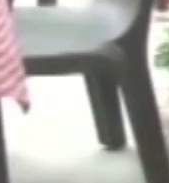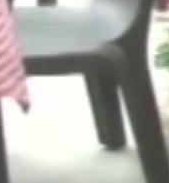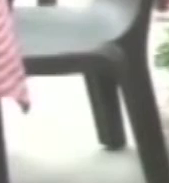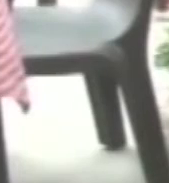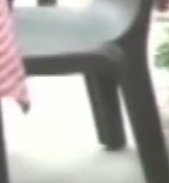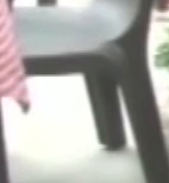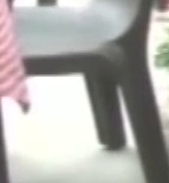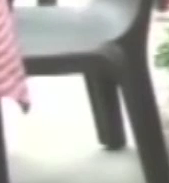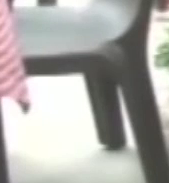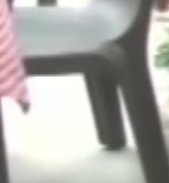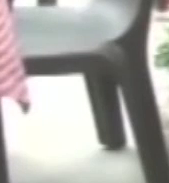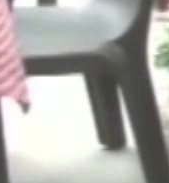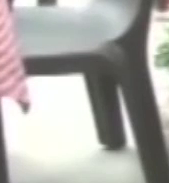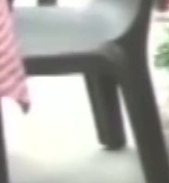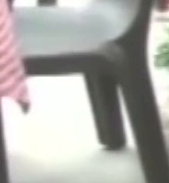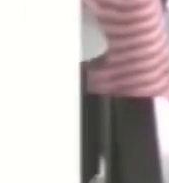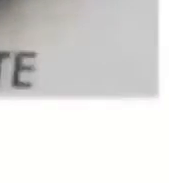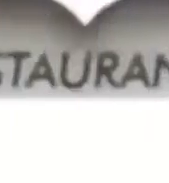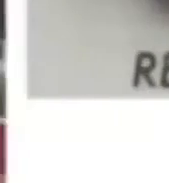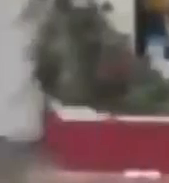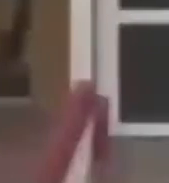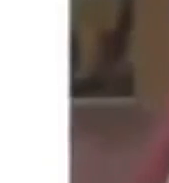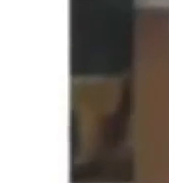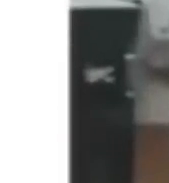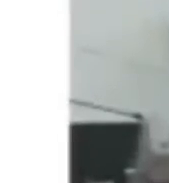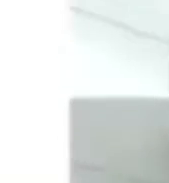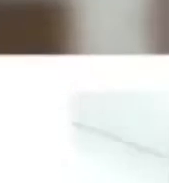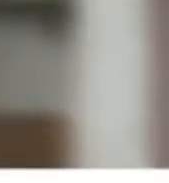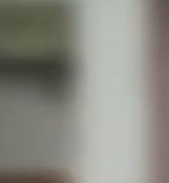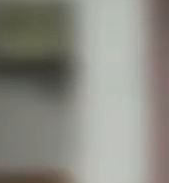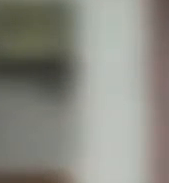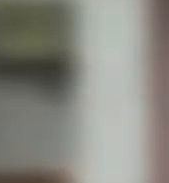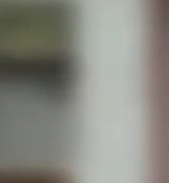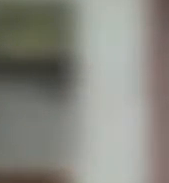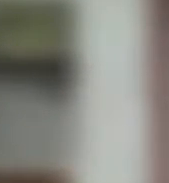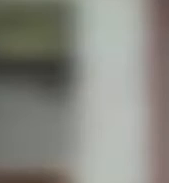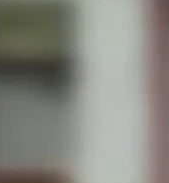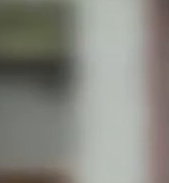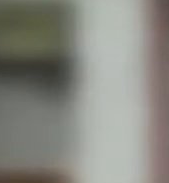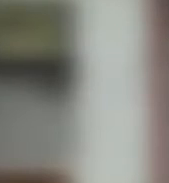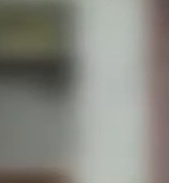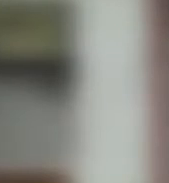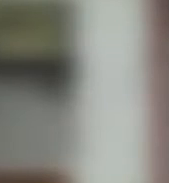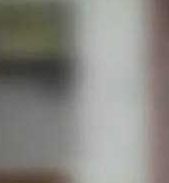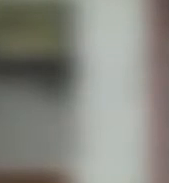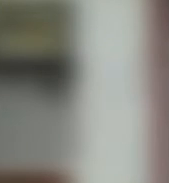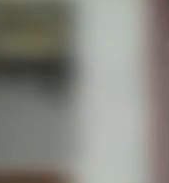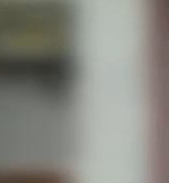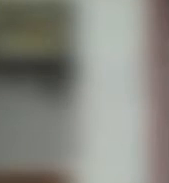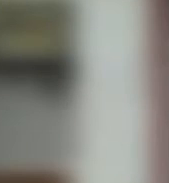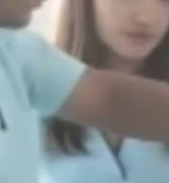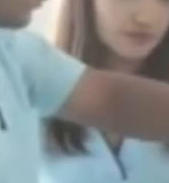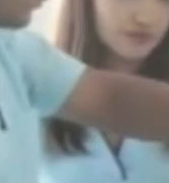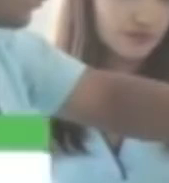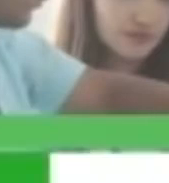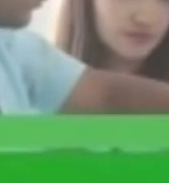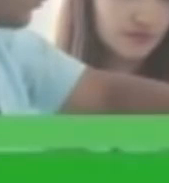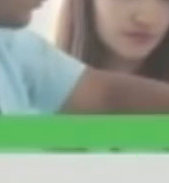Teléfono 302-380-4250 High Gormets José Sánchez Delicias al paladar